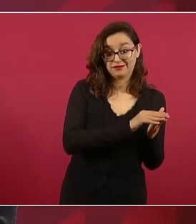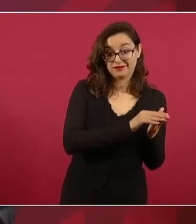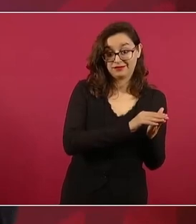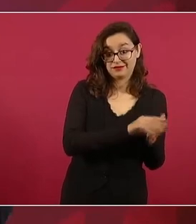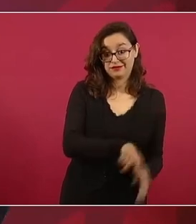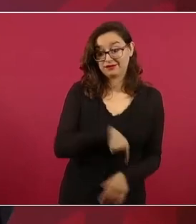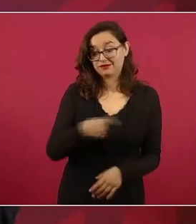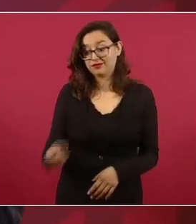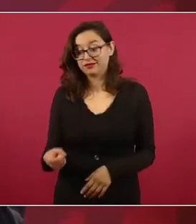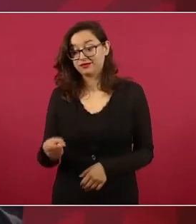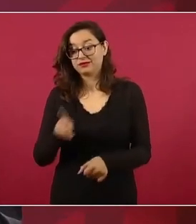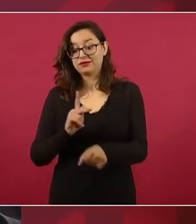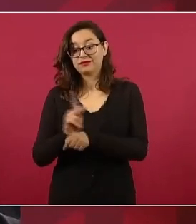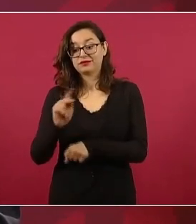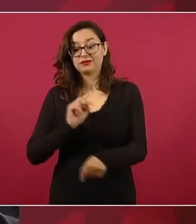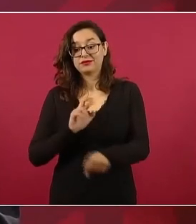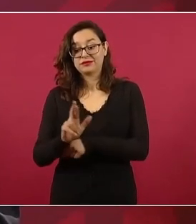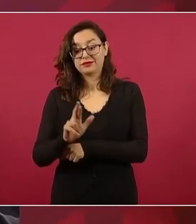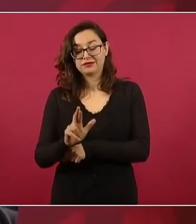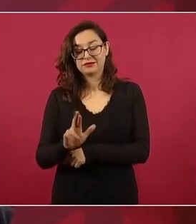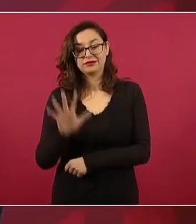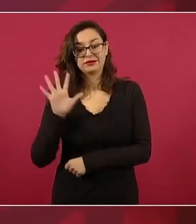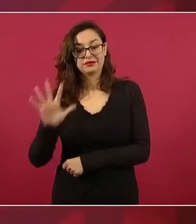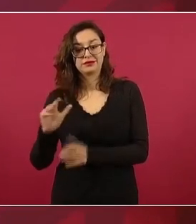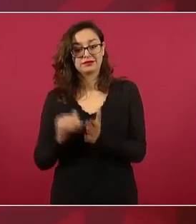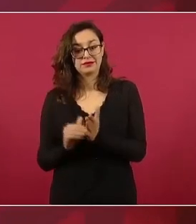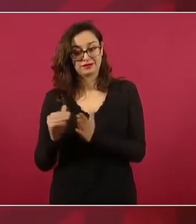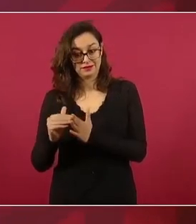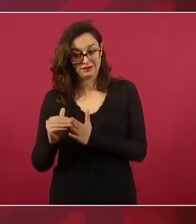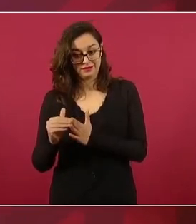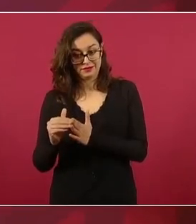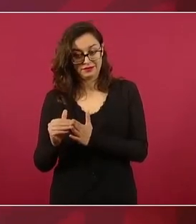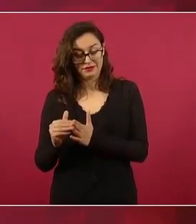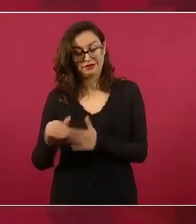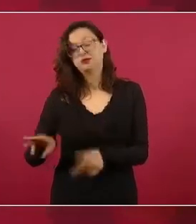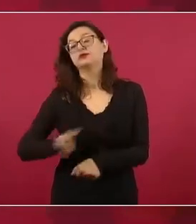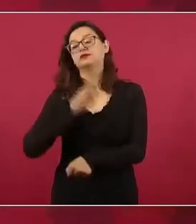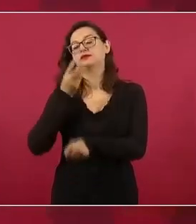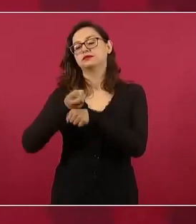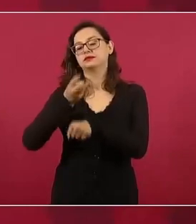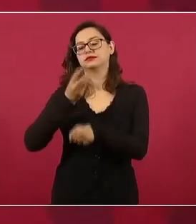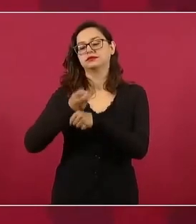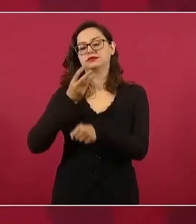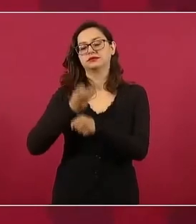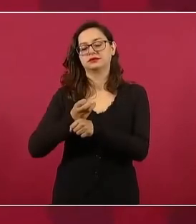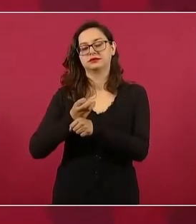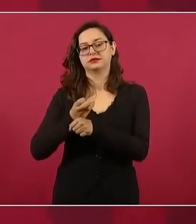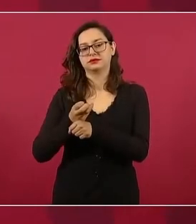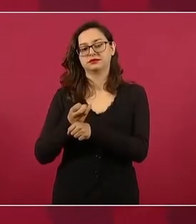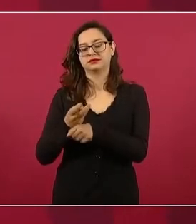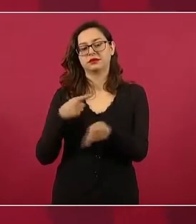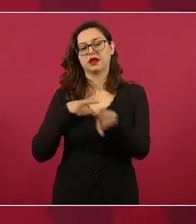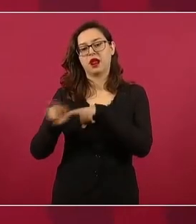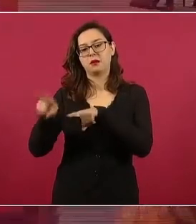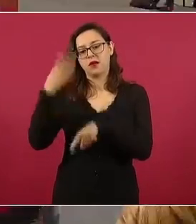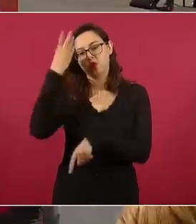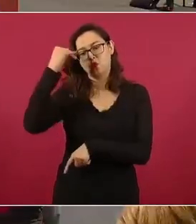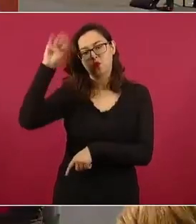Segundo lugar y tercer lugar nuestros hermanos de Cuba.